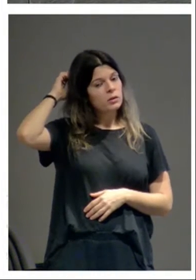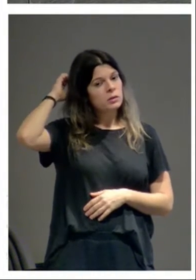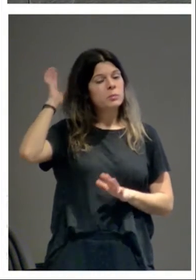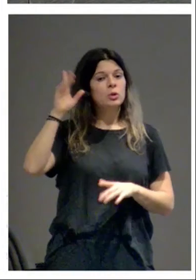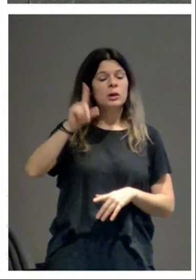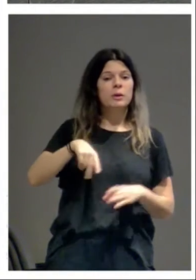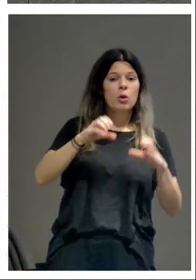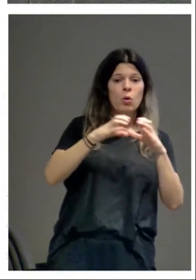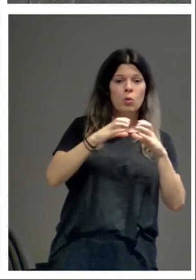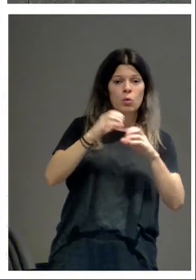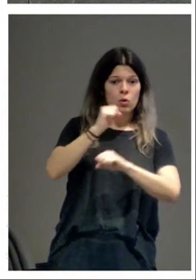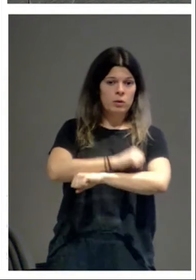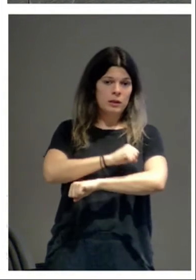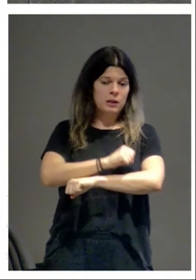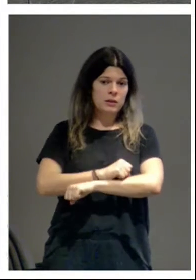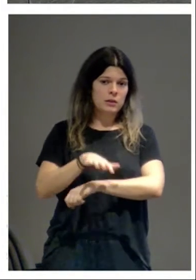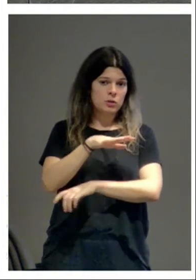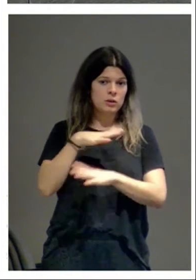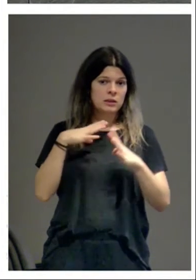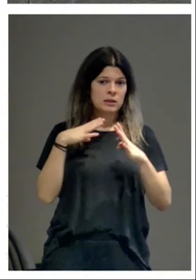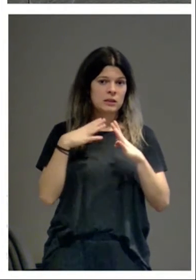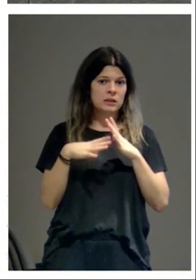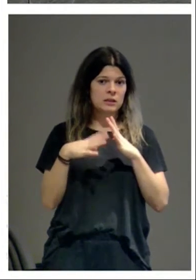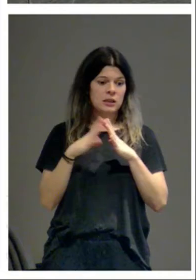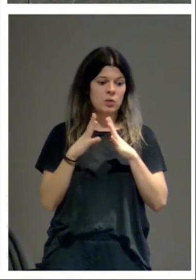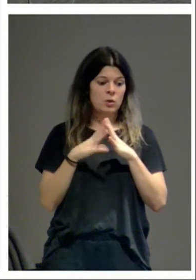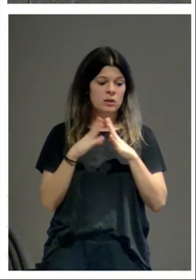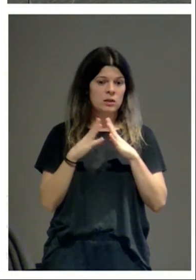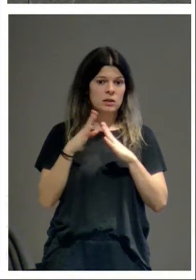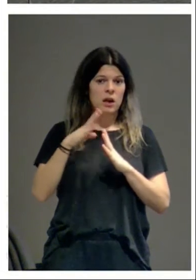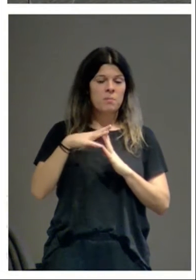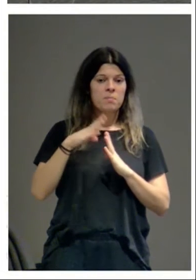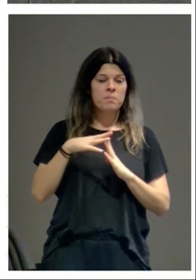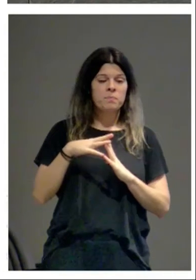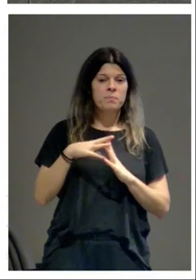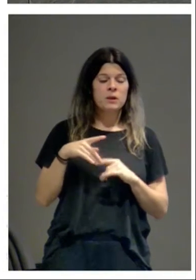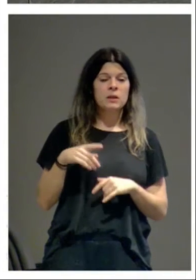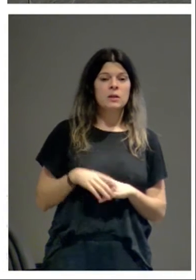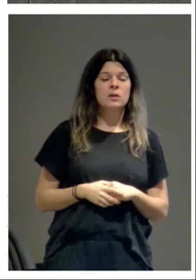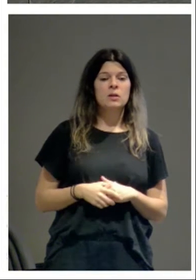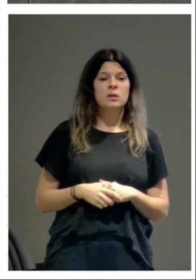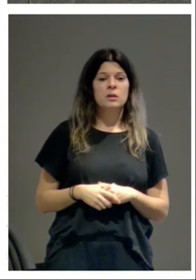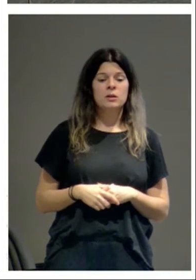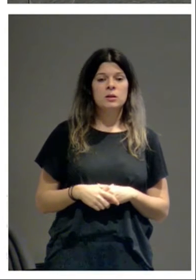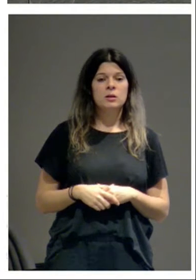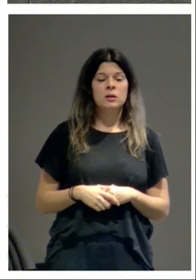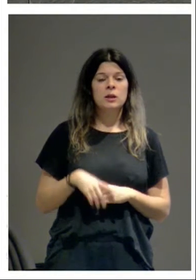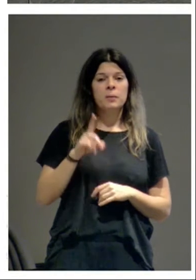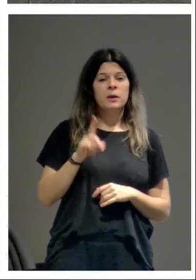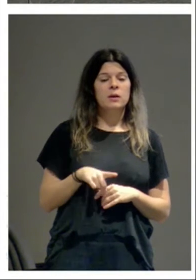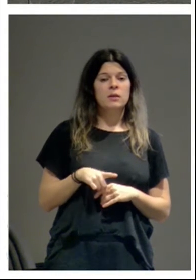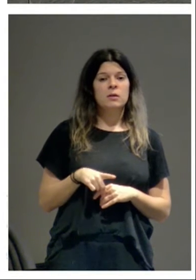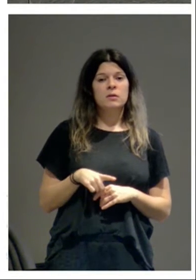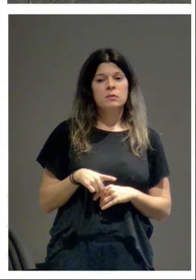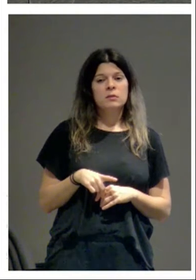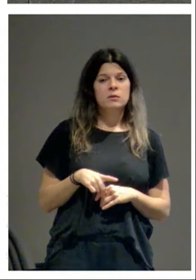óculos y ventanas en Sangüesa. Y también tenemos combinación de